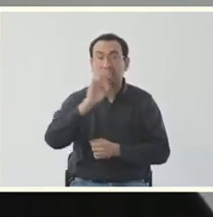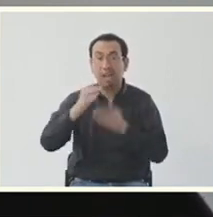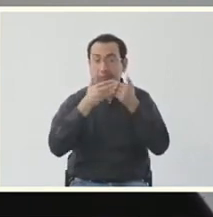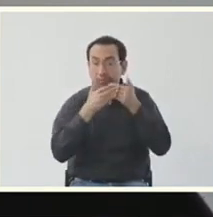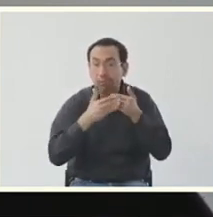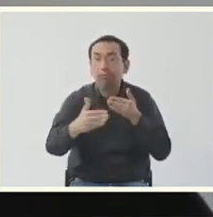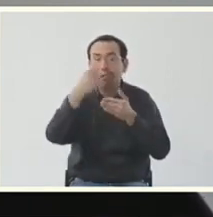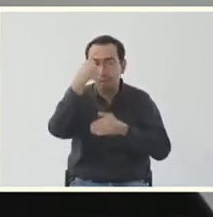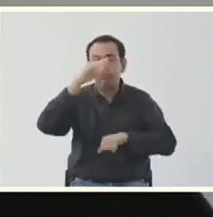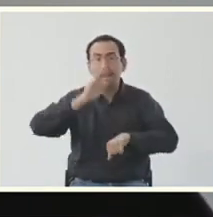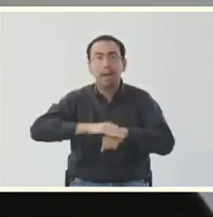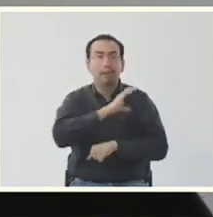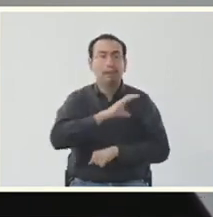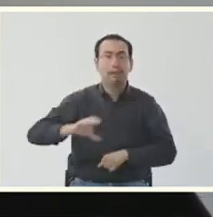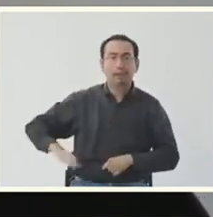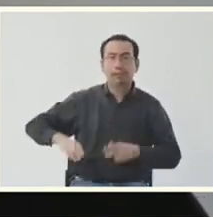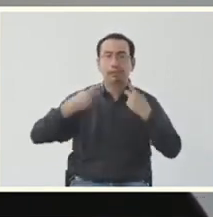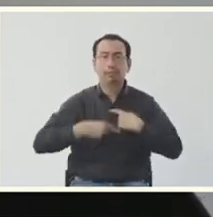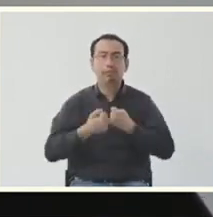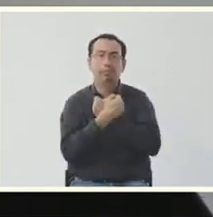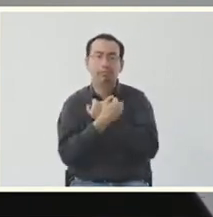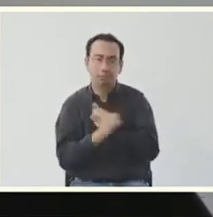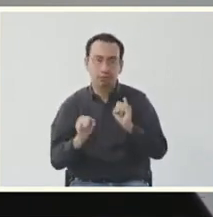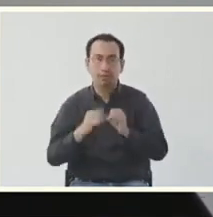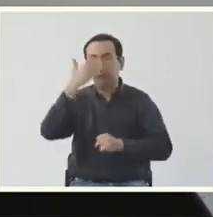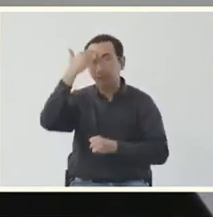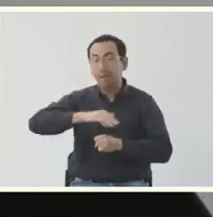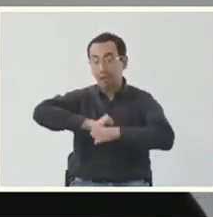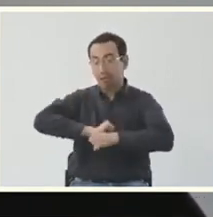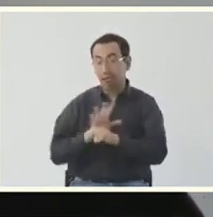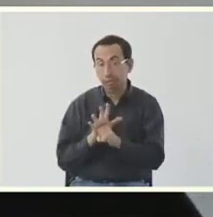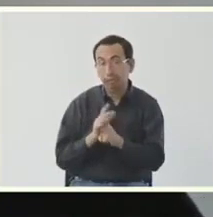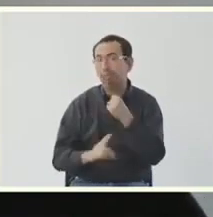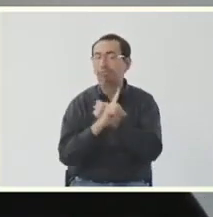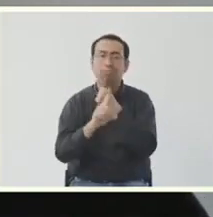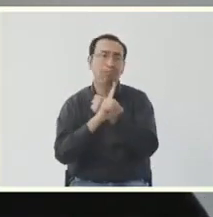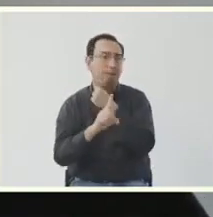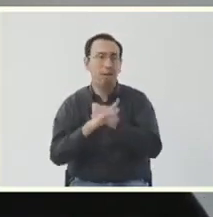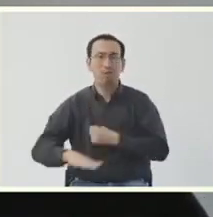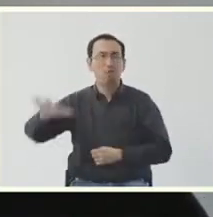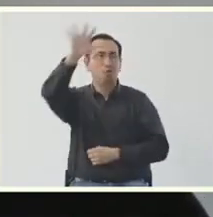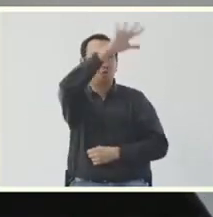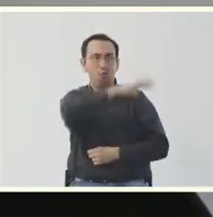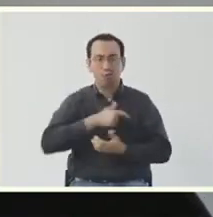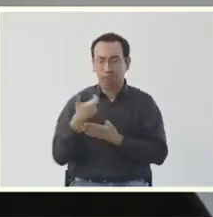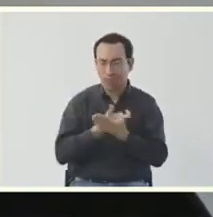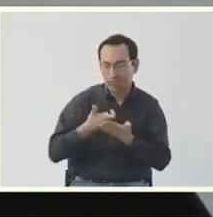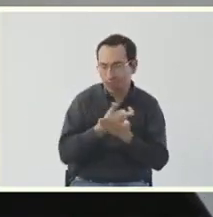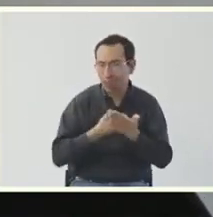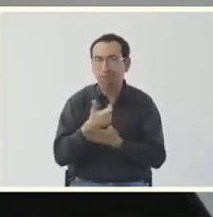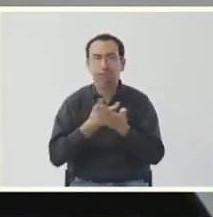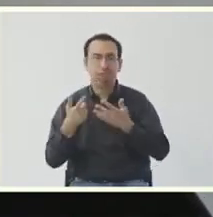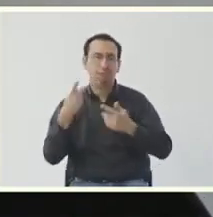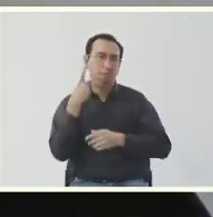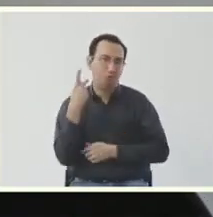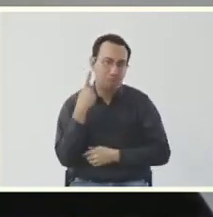la precandidatura contemplando que la pandemia por COVID-19 es un fenómeno que afecta toda la vida social, laboral, económica y en este caso